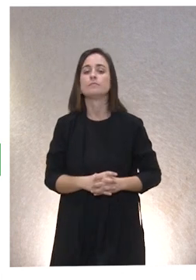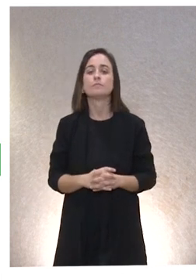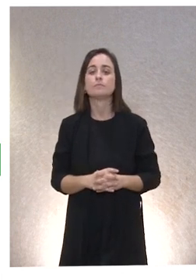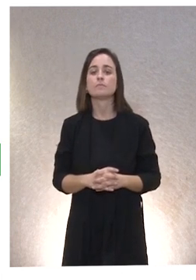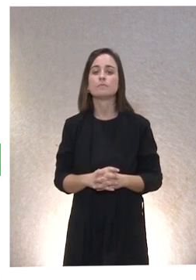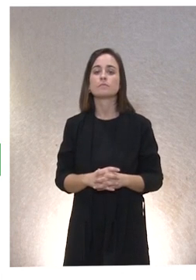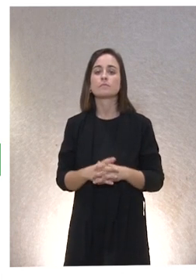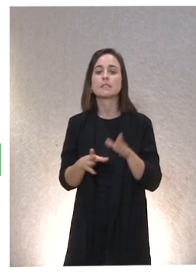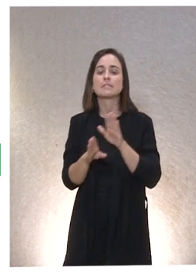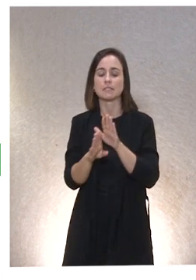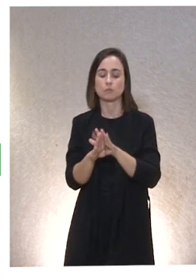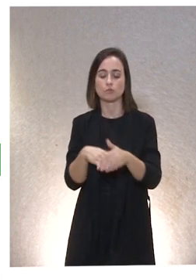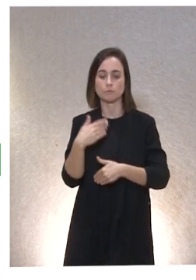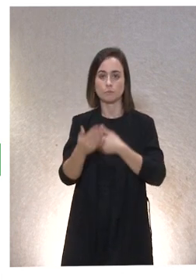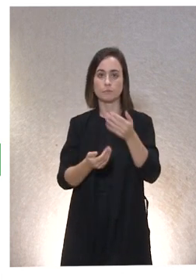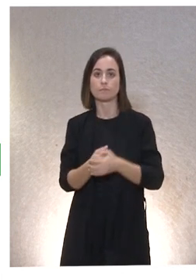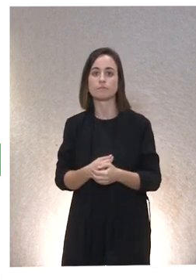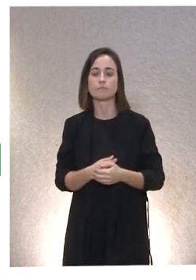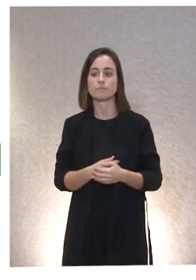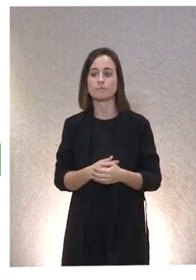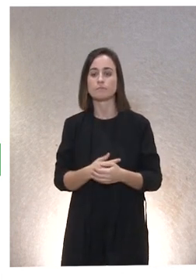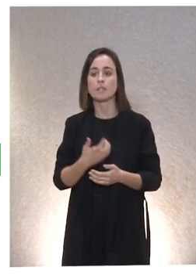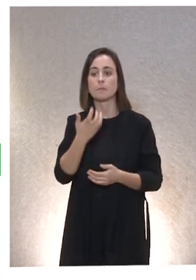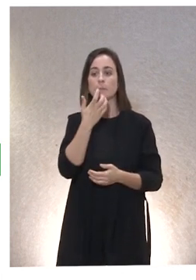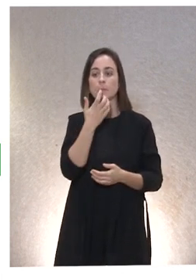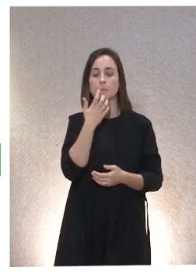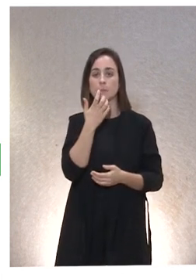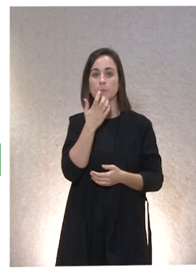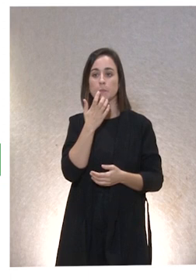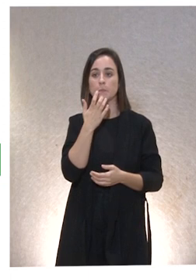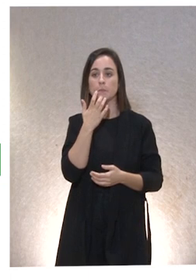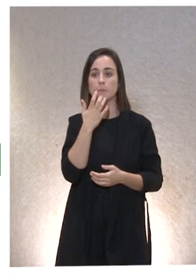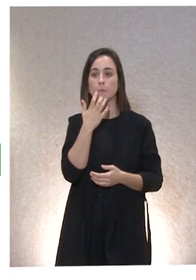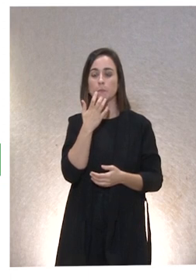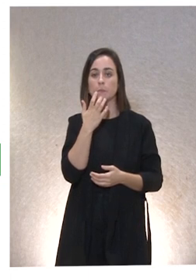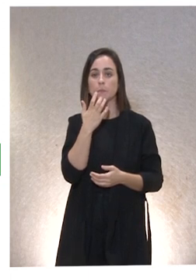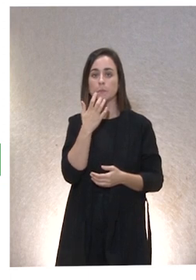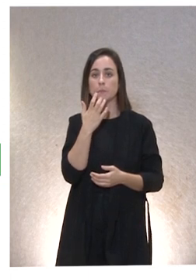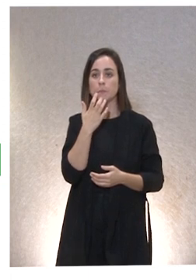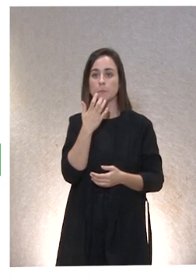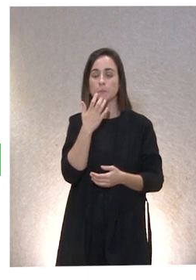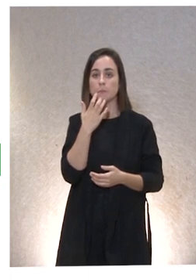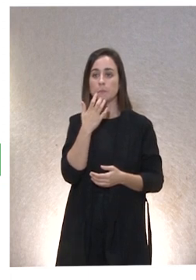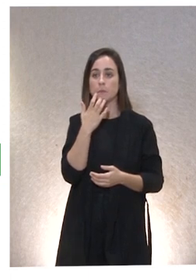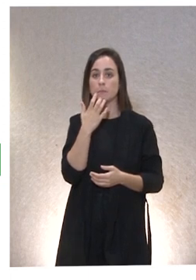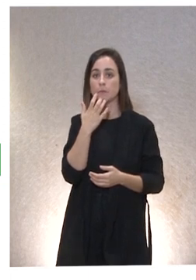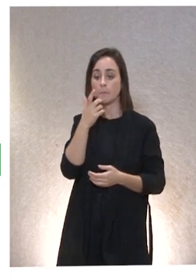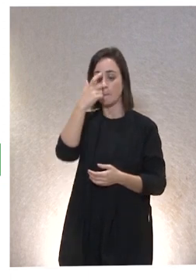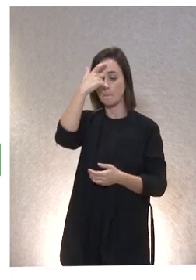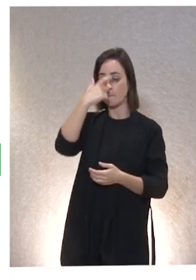Bueno, seguimos. Entonces, la asimetría que pueda existir, por ejemplo, entre el profesional y quien atiende a la persona atendida,